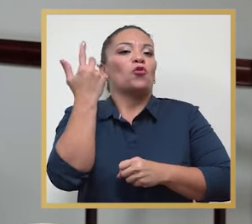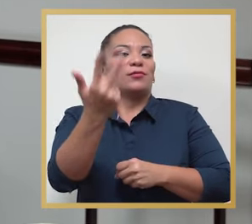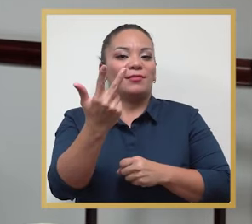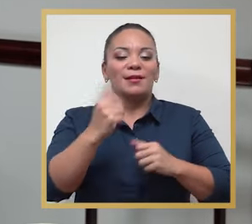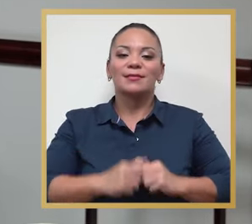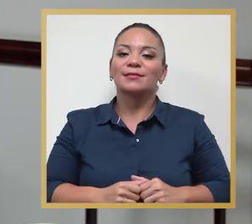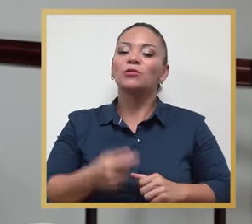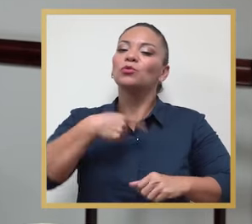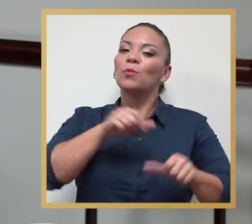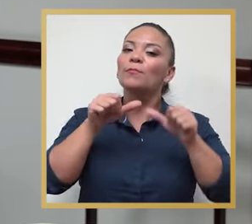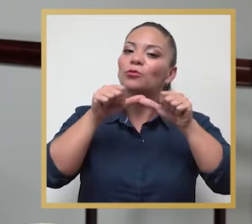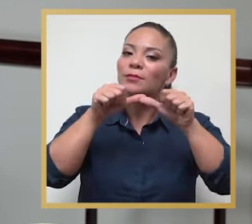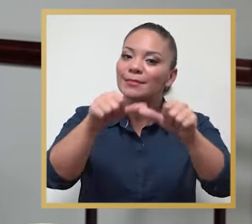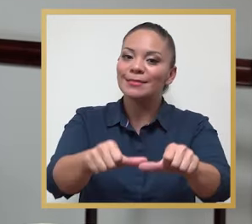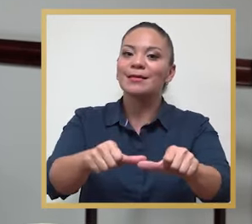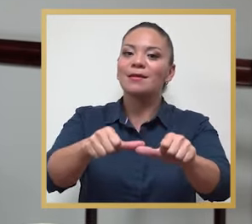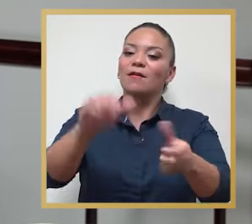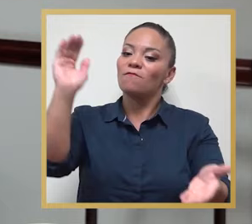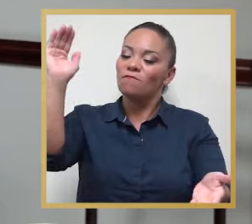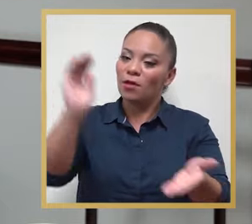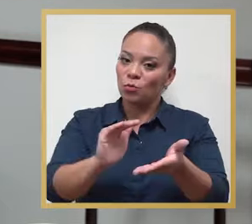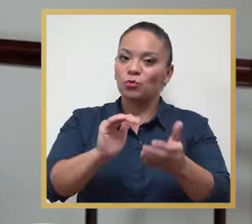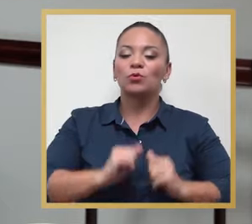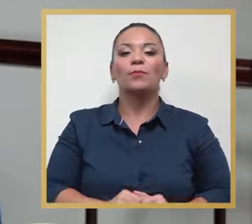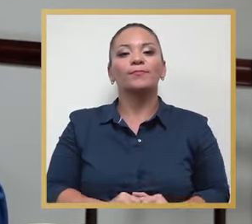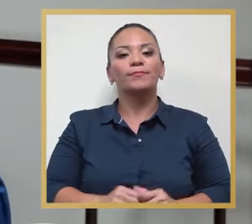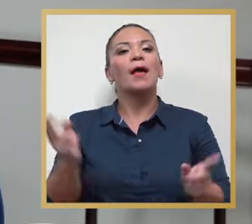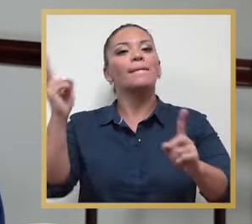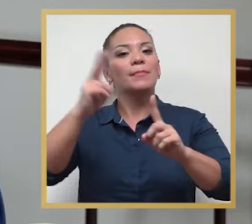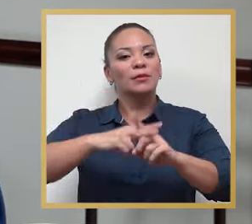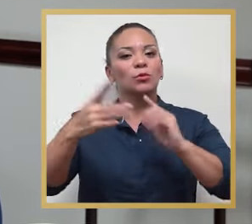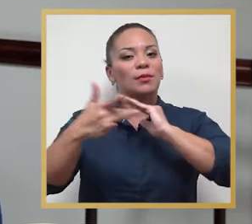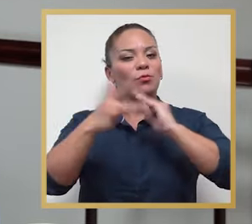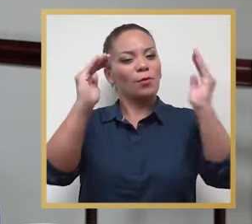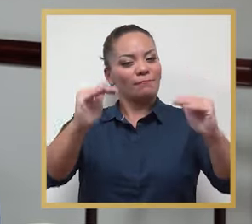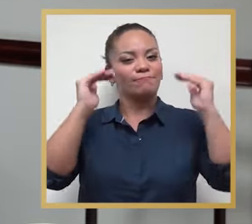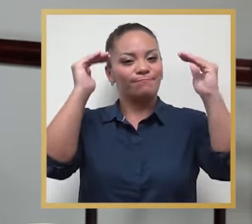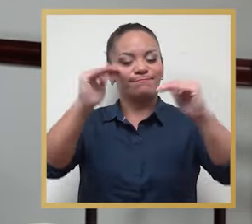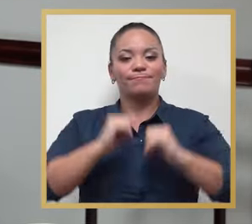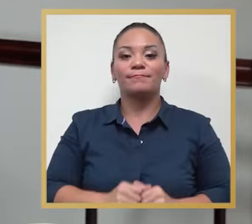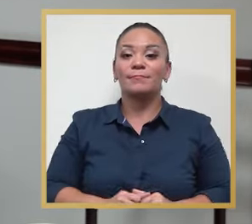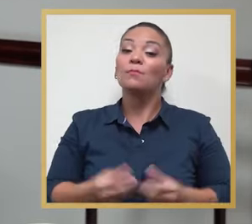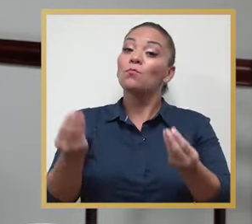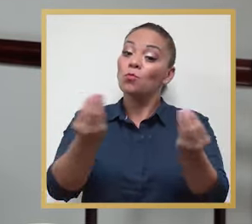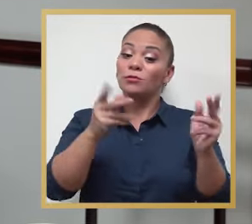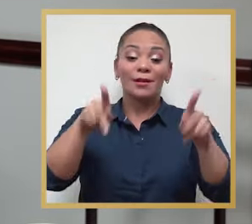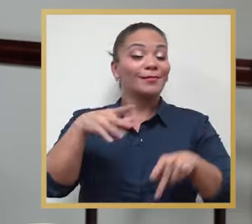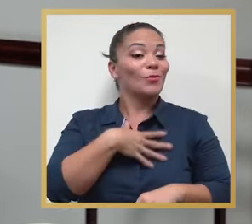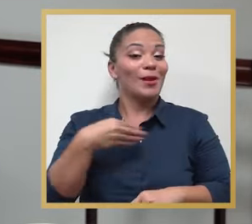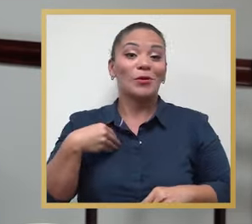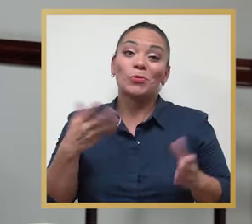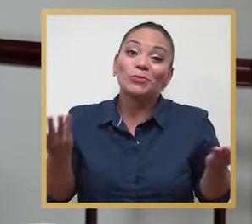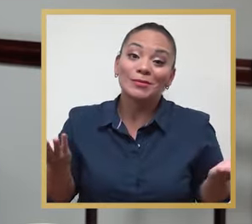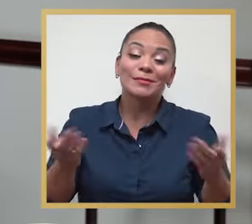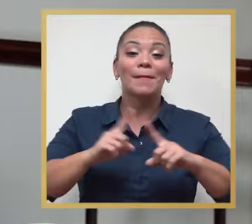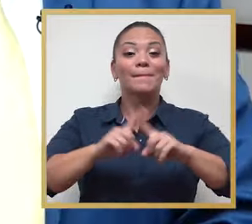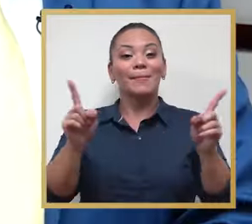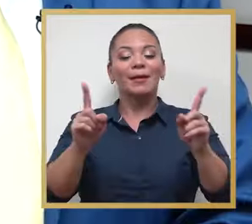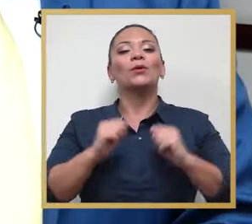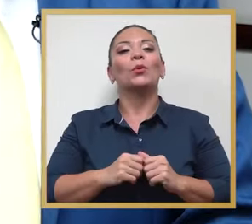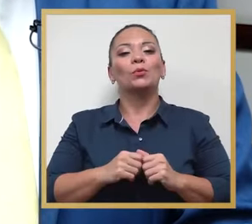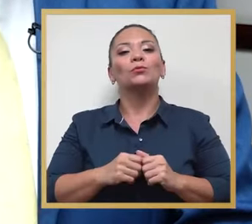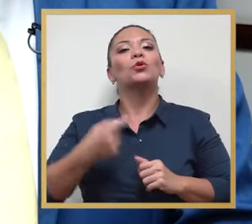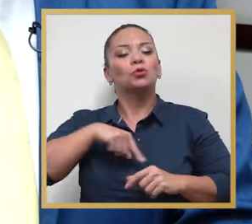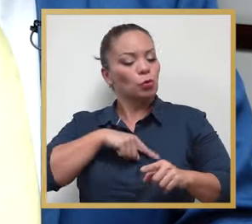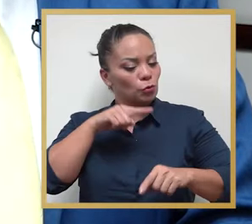línea de reducción con aplicación de alta tecnología. Esto molesta a muchos, pero sobre ellos vamos a